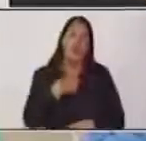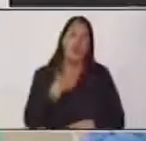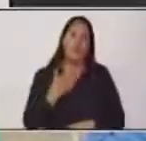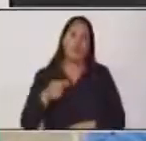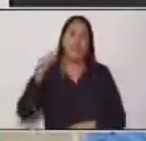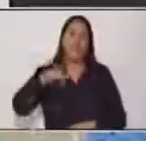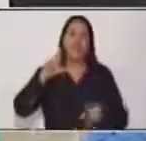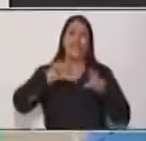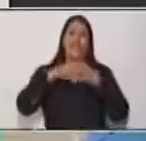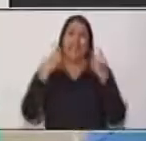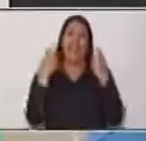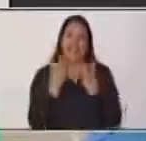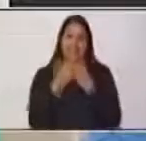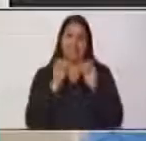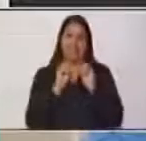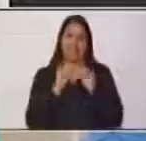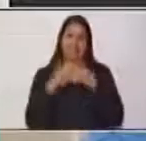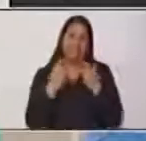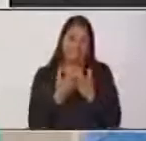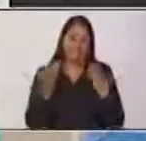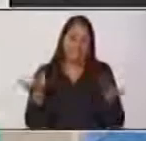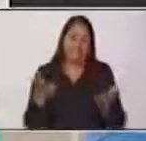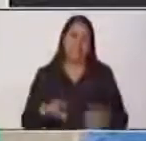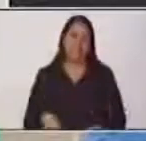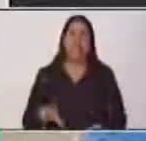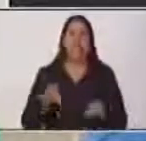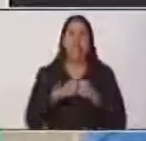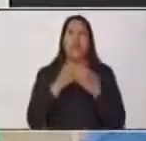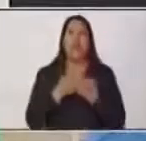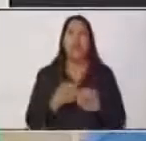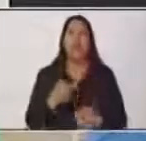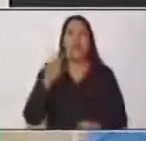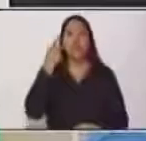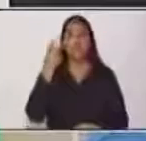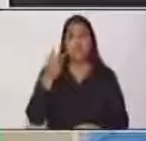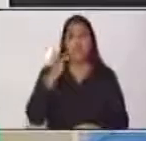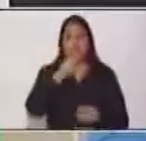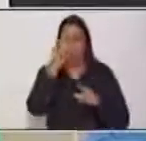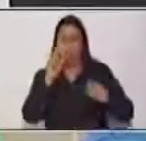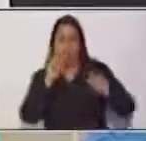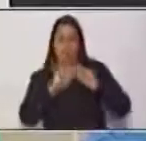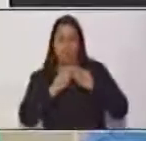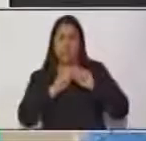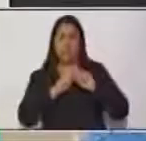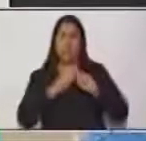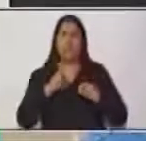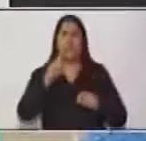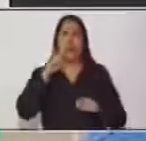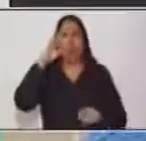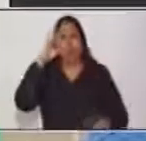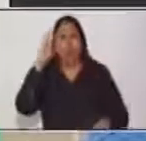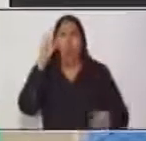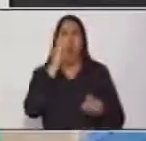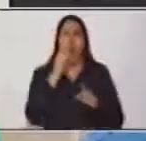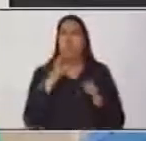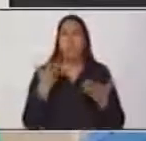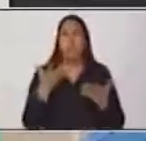las clases, ¿verdad? Entonces, tomando en cuenta la precisión, podemos hablar de la objetividad.